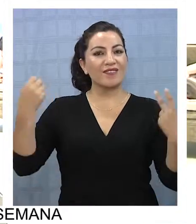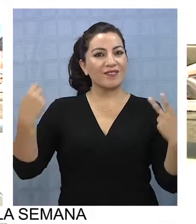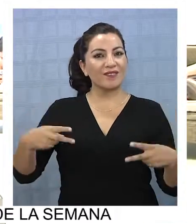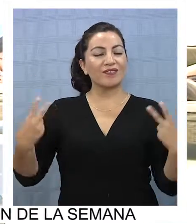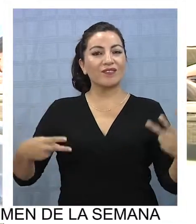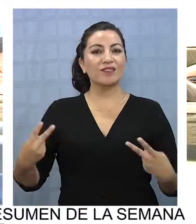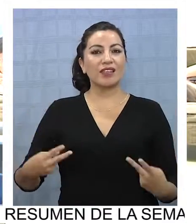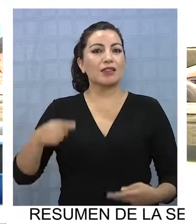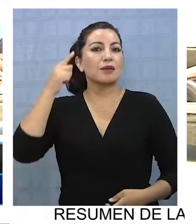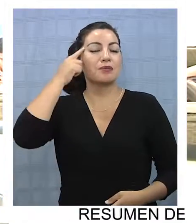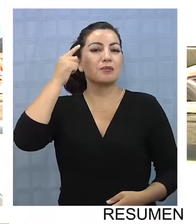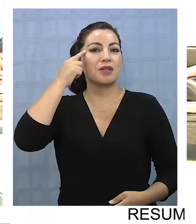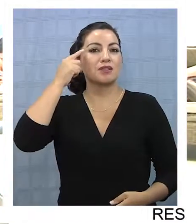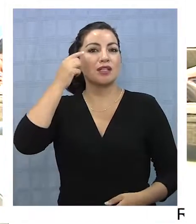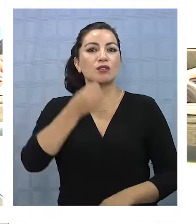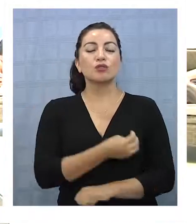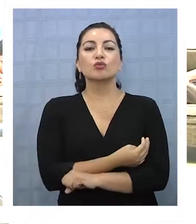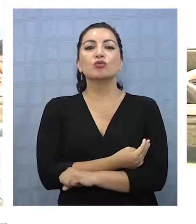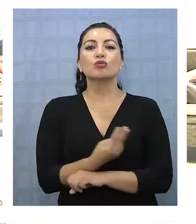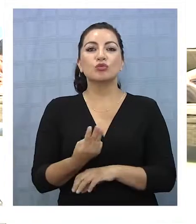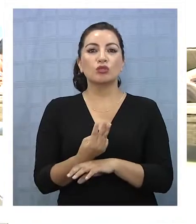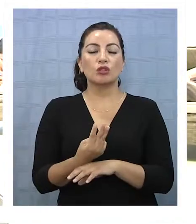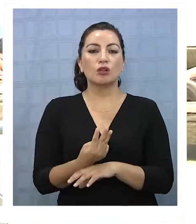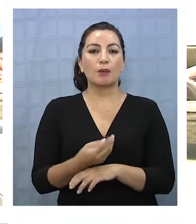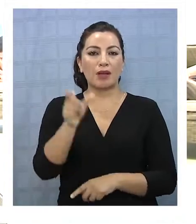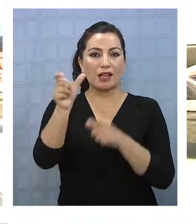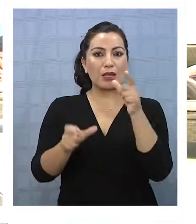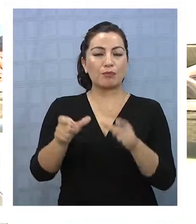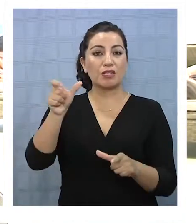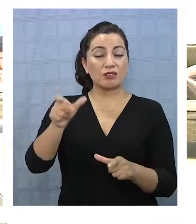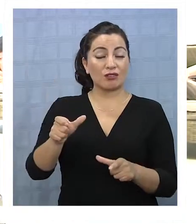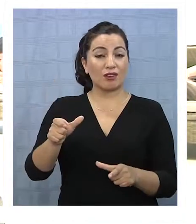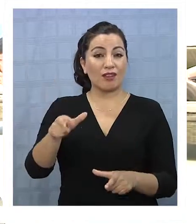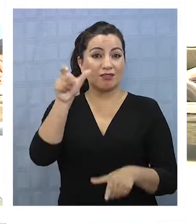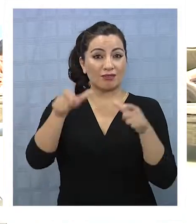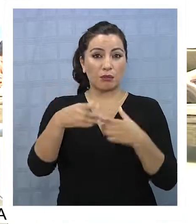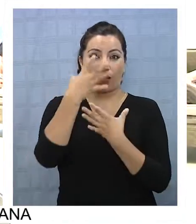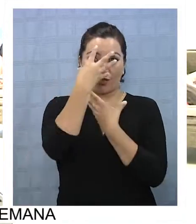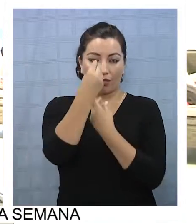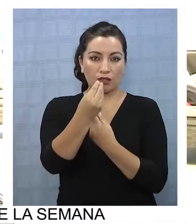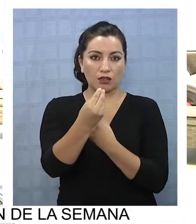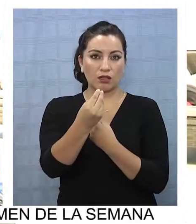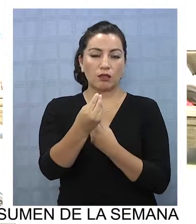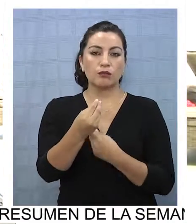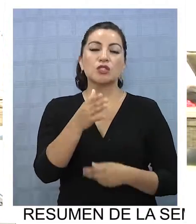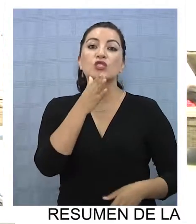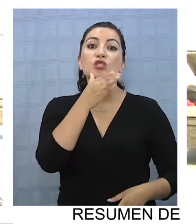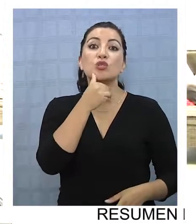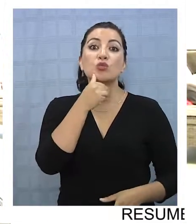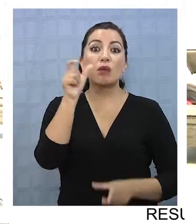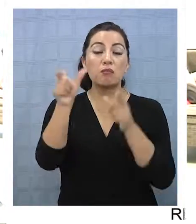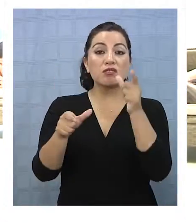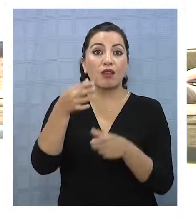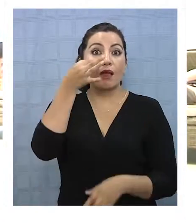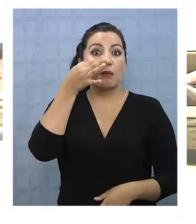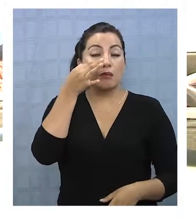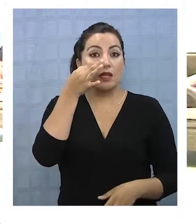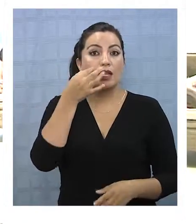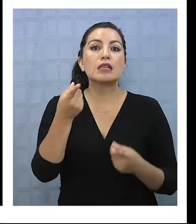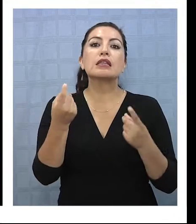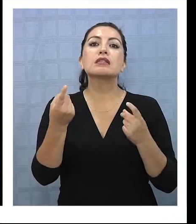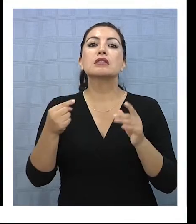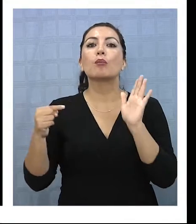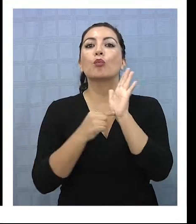pensado como un espectáculo de televisión para tener sintonía, si no tiene sintonía de partida, televisión no lo financia, pierde plata, entonces necesita